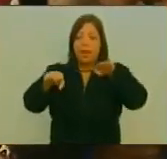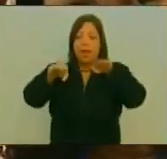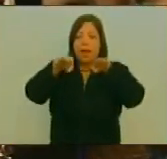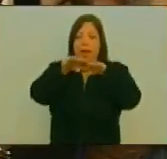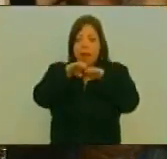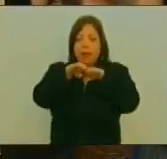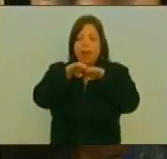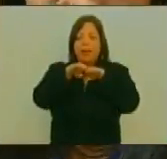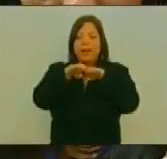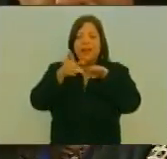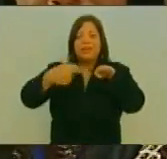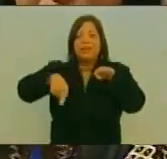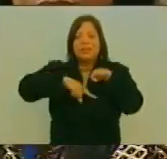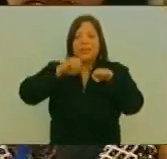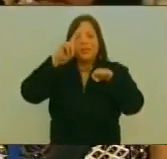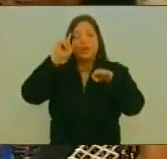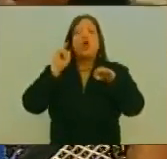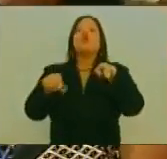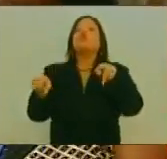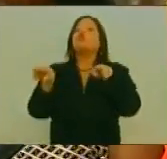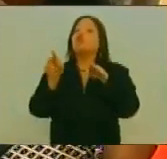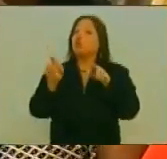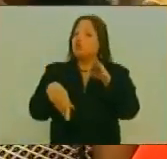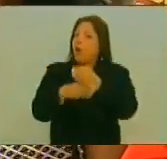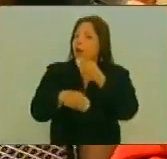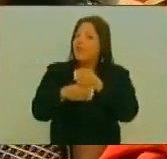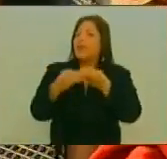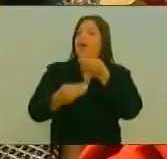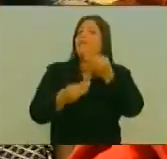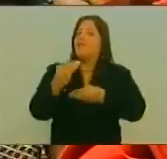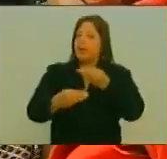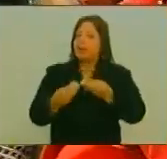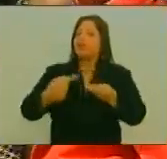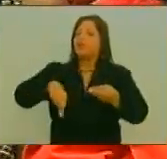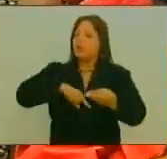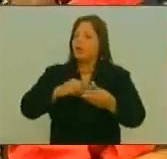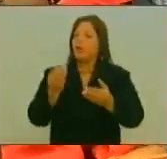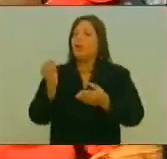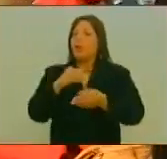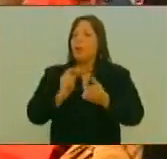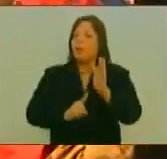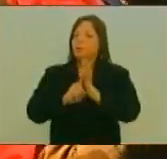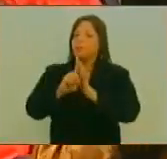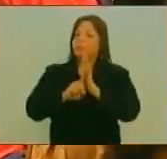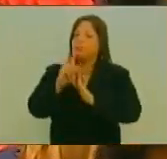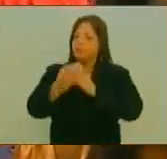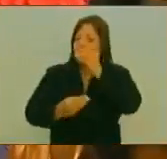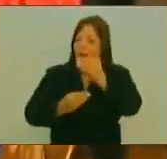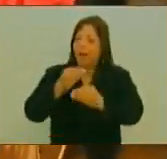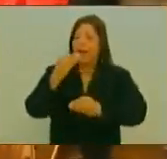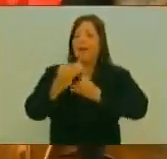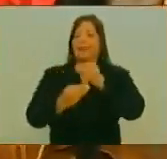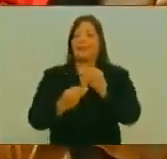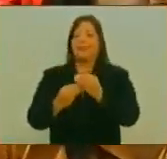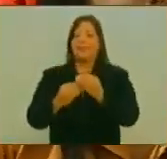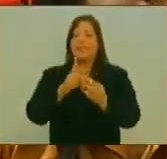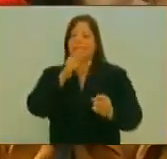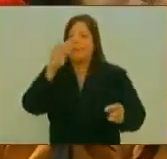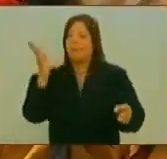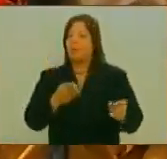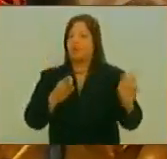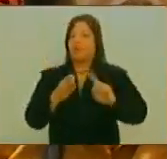ciertamente Nosotros no tenemos Todavía el socialismo Aquí Pero estamos Empeñados En desarrollar Política socialista Y el pueblo